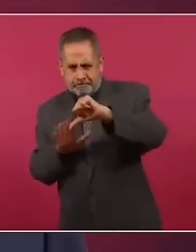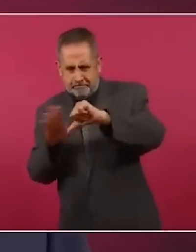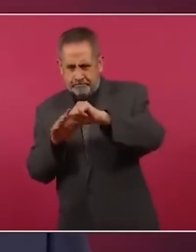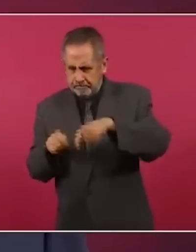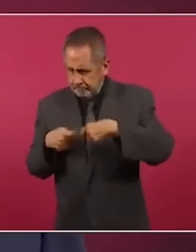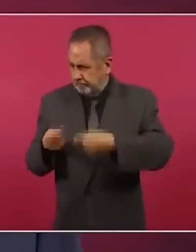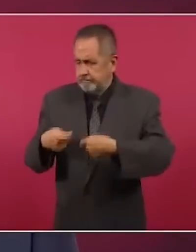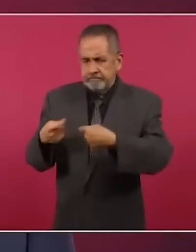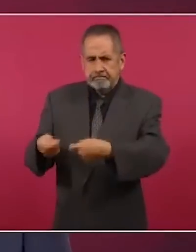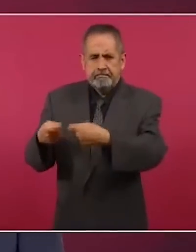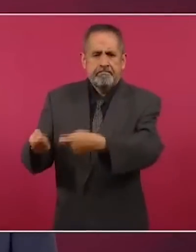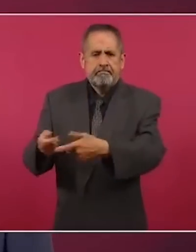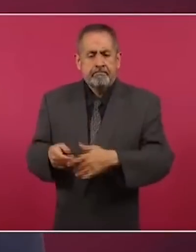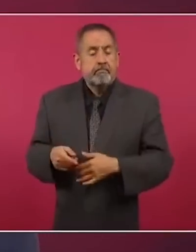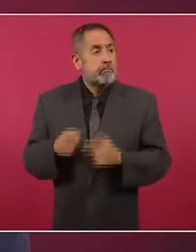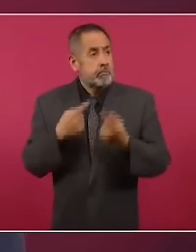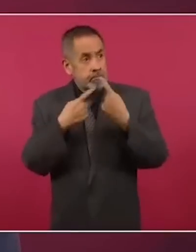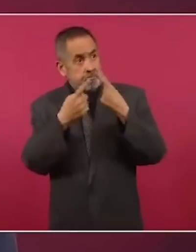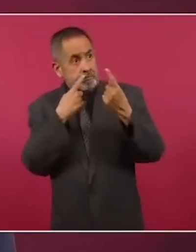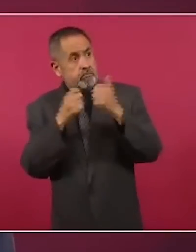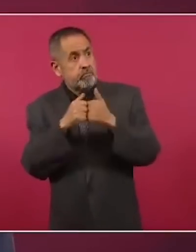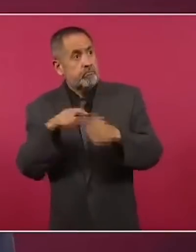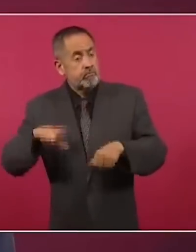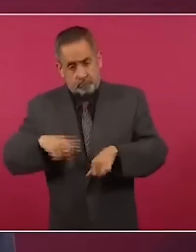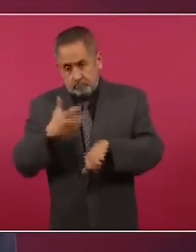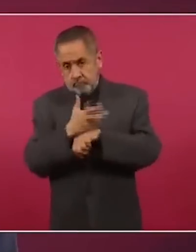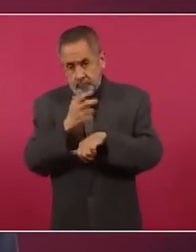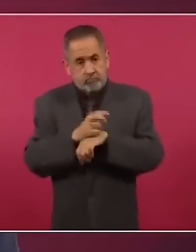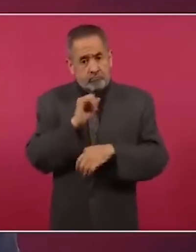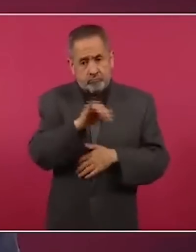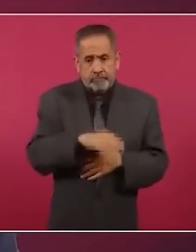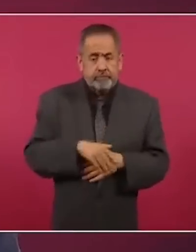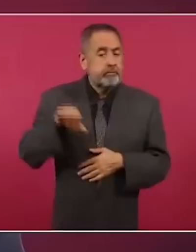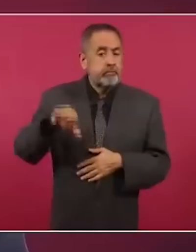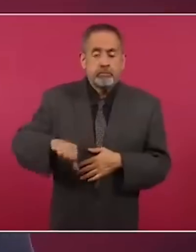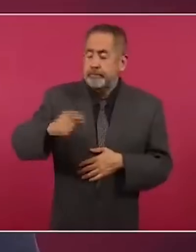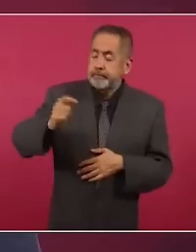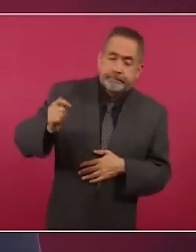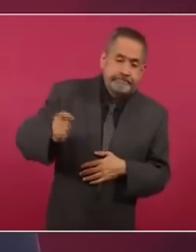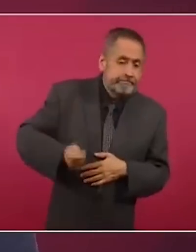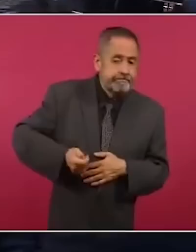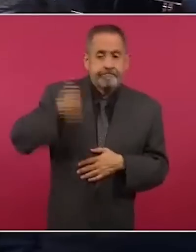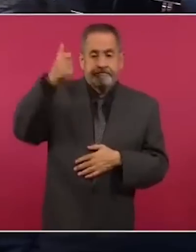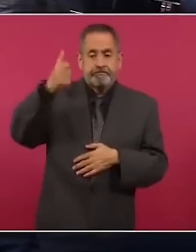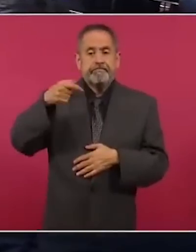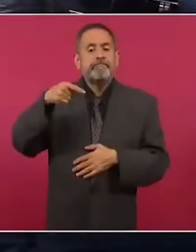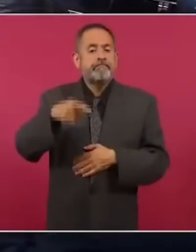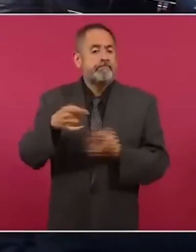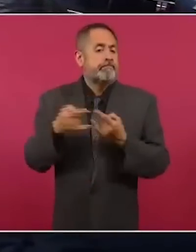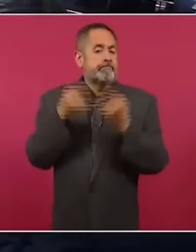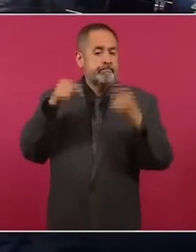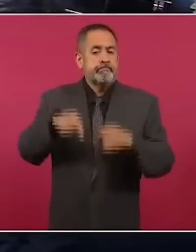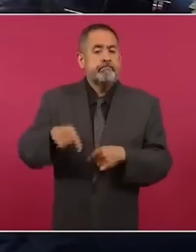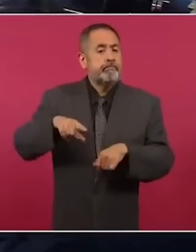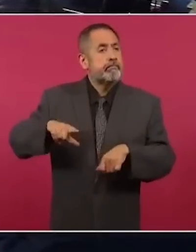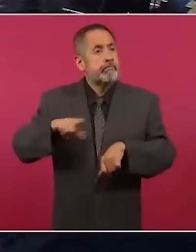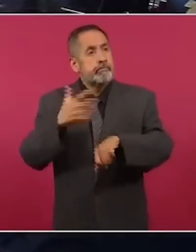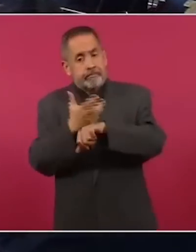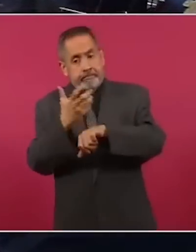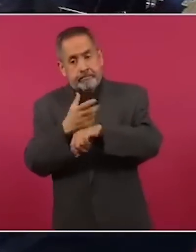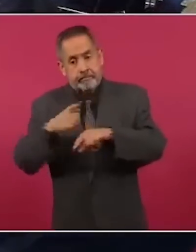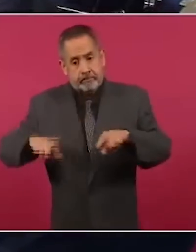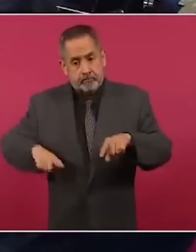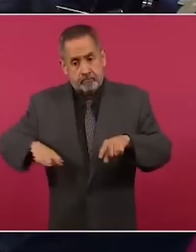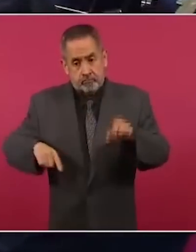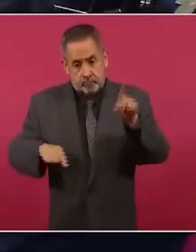lo hemos gestionado con el gobierno de Estados Unidos y es la primera vez que el gobierno de Estados Unidos, en